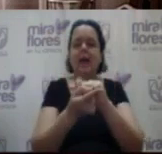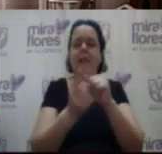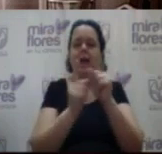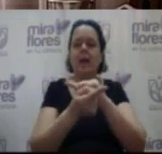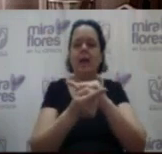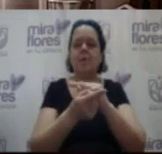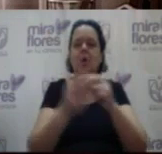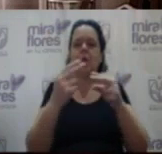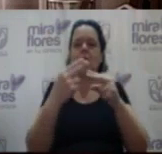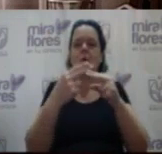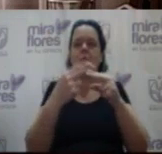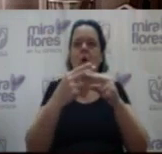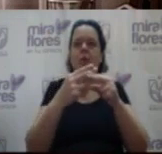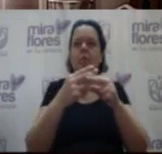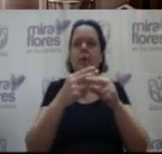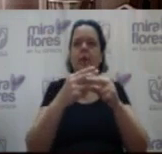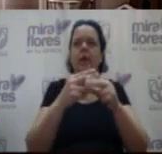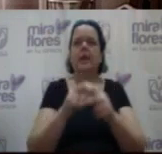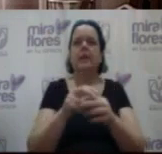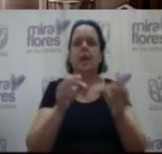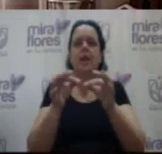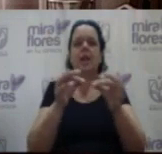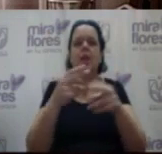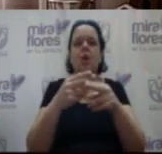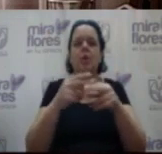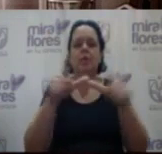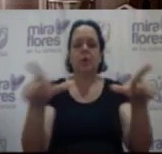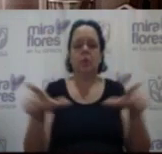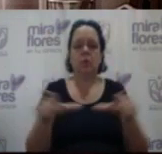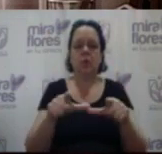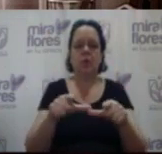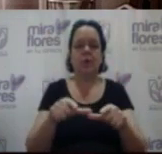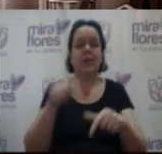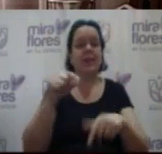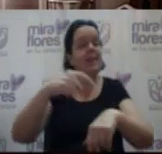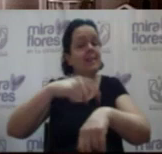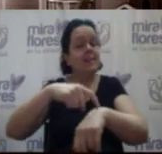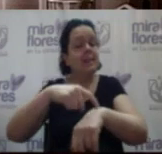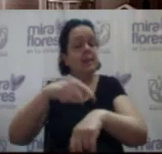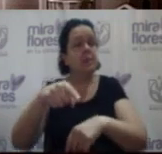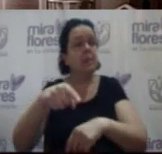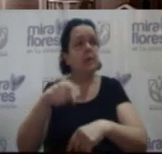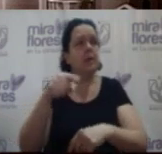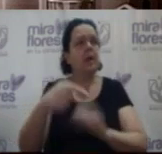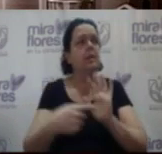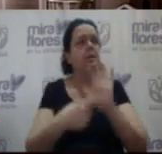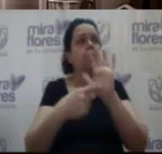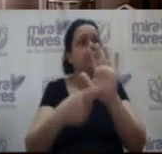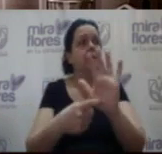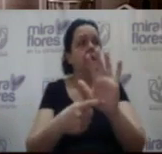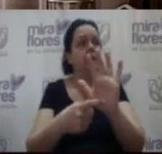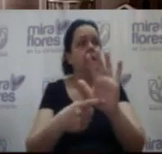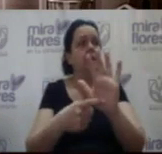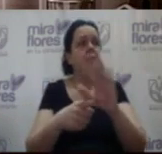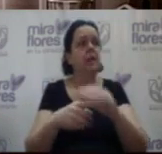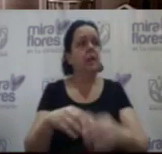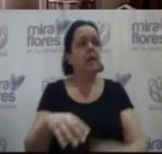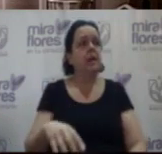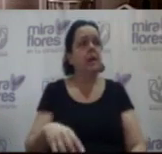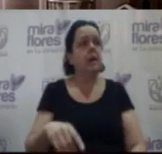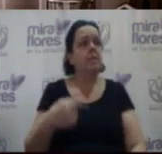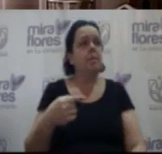de RDM a Educativo 4. En ese momento, ellos presentaron para la calle